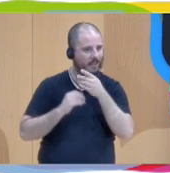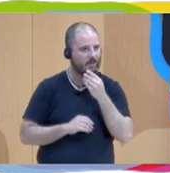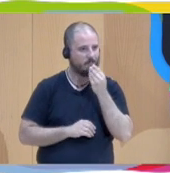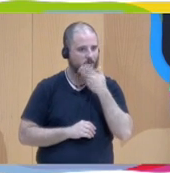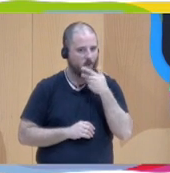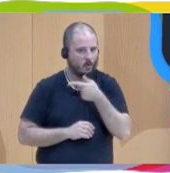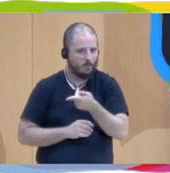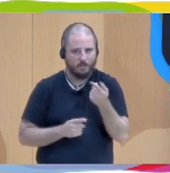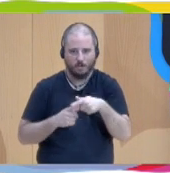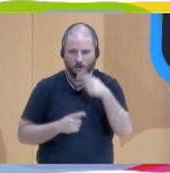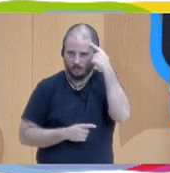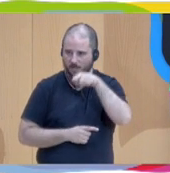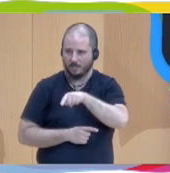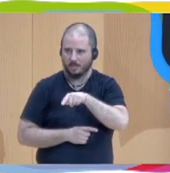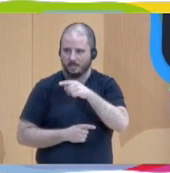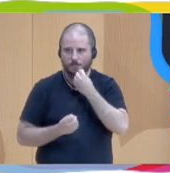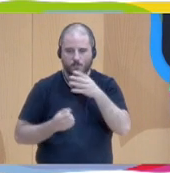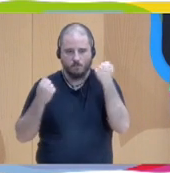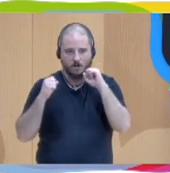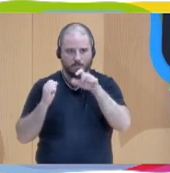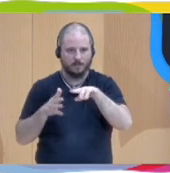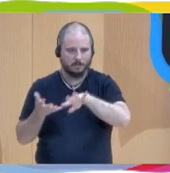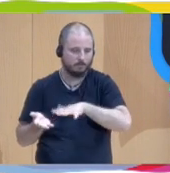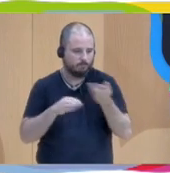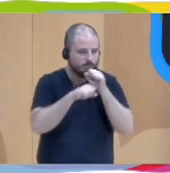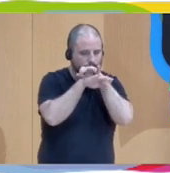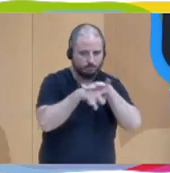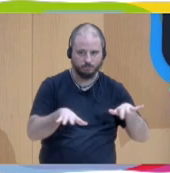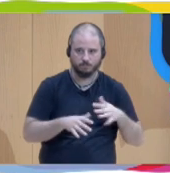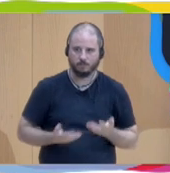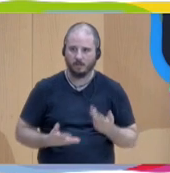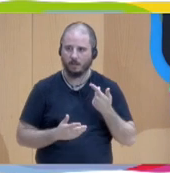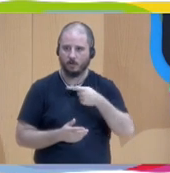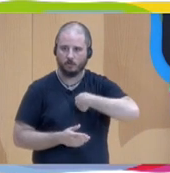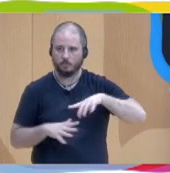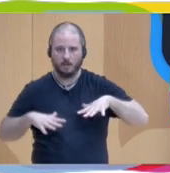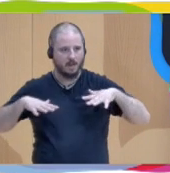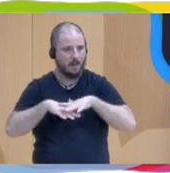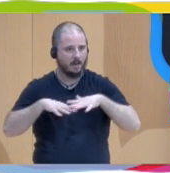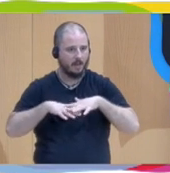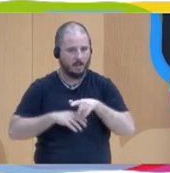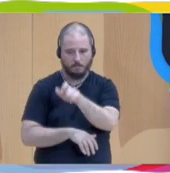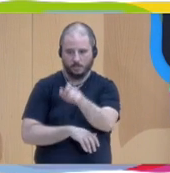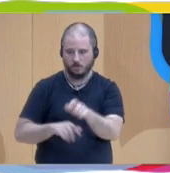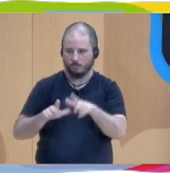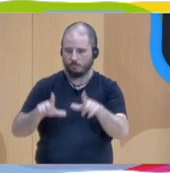buenas prácticas se pongan a disposición. Nosotros tenemos una red de atención centrada en la persona. Navarra también ha